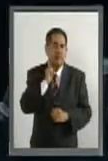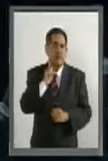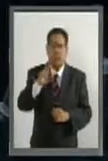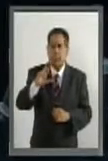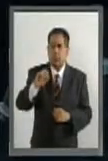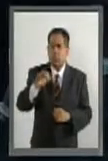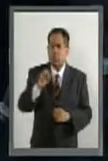Pineda Goch.